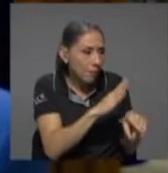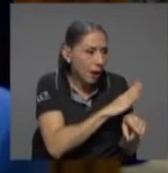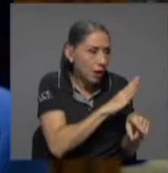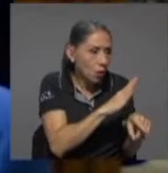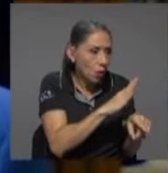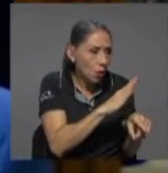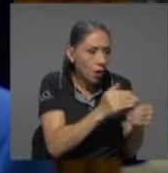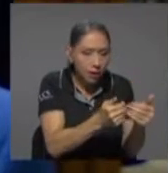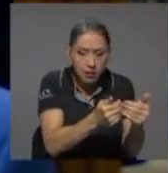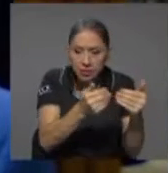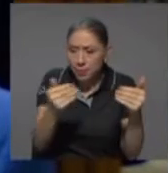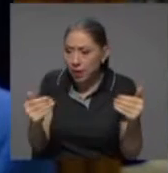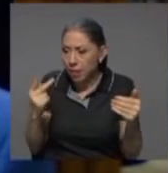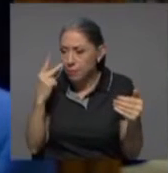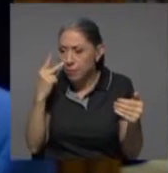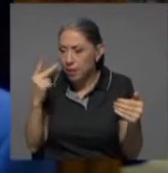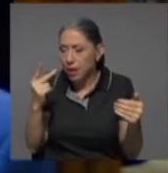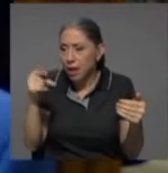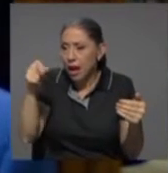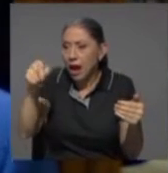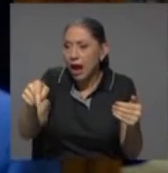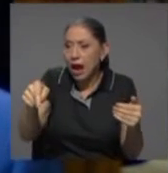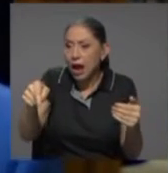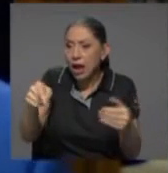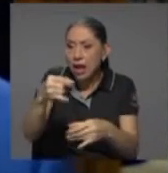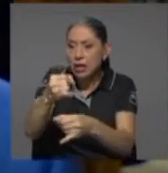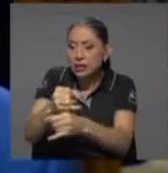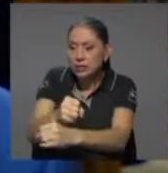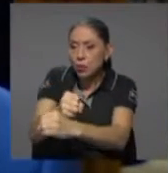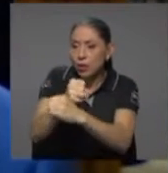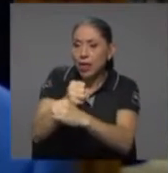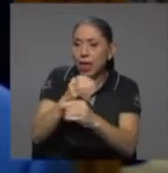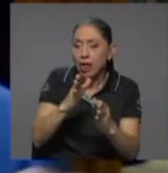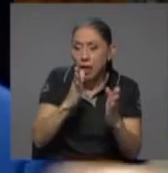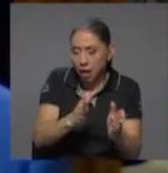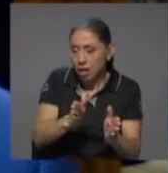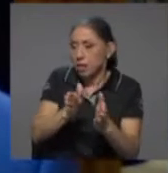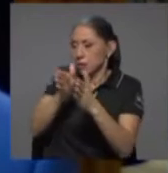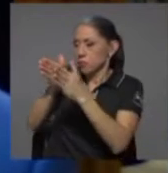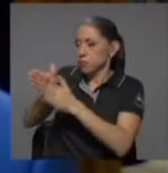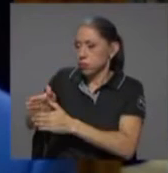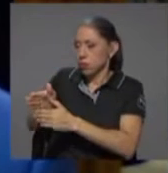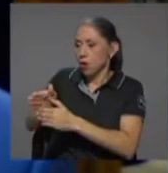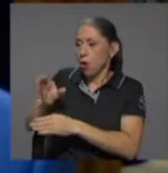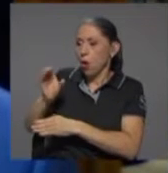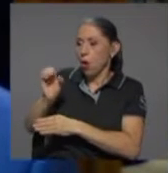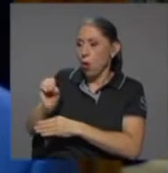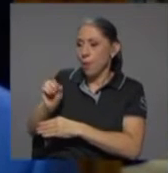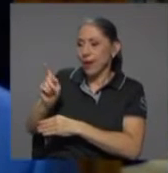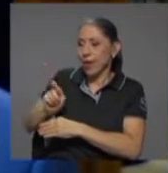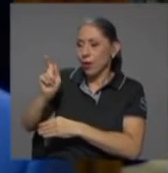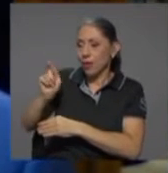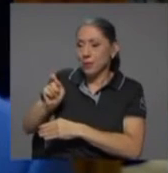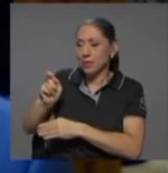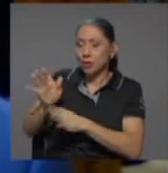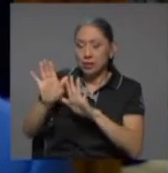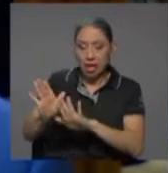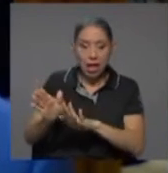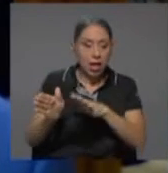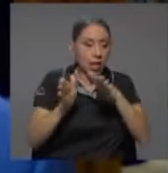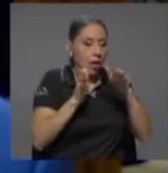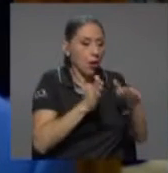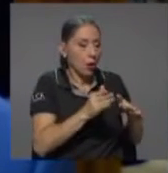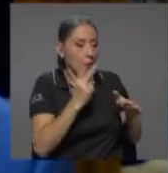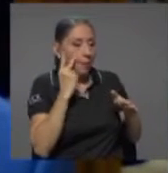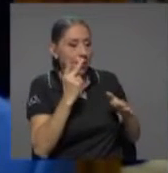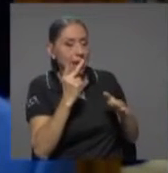separadamente ver a la aseguradora y por otro lado separadamente ver a la operadora de pensiones y por otro lado separadamente ver